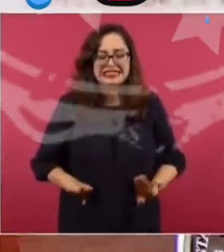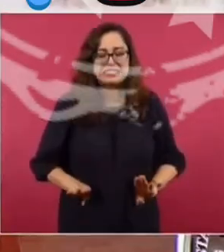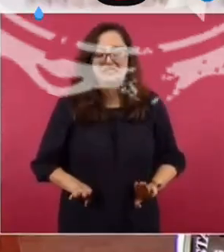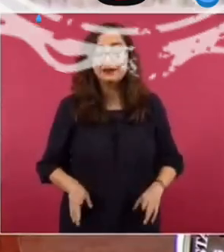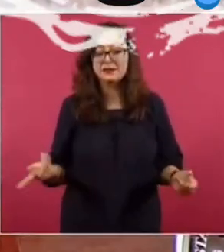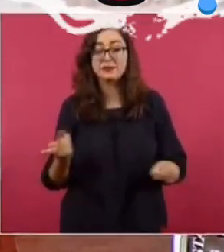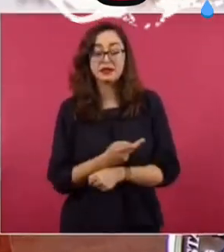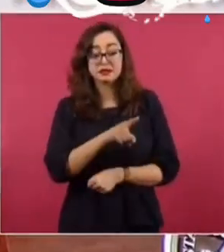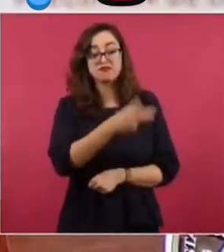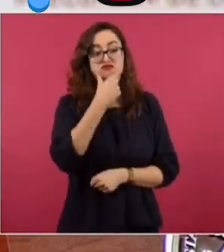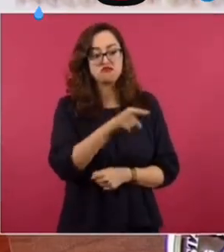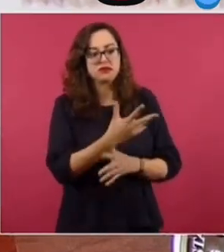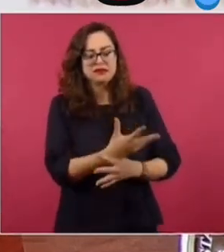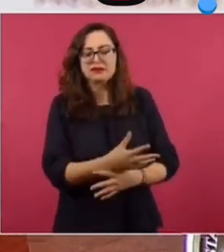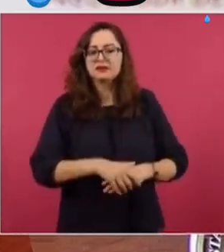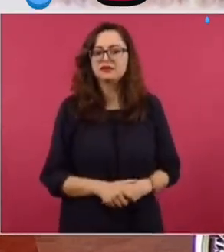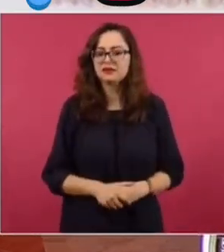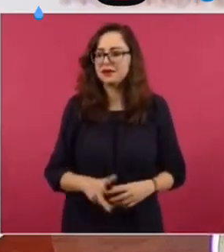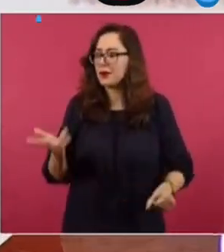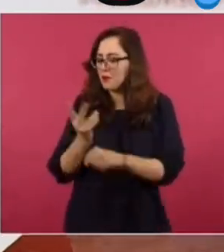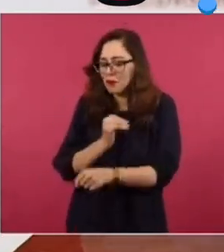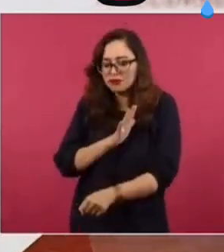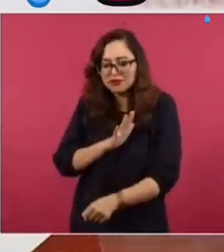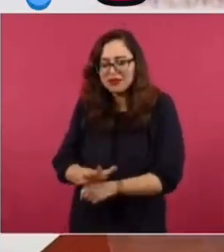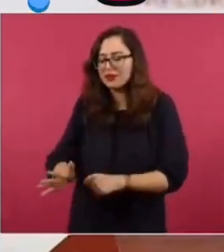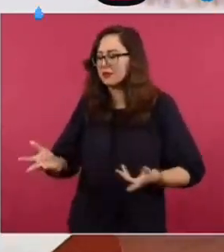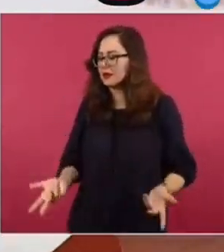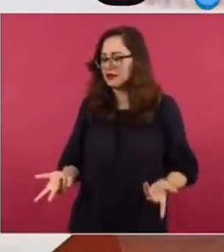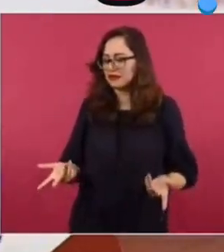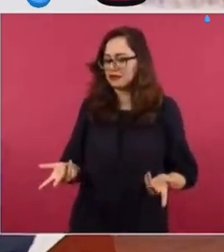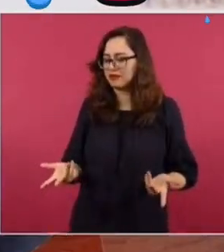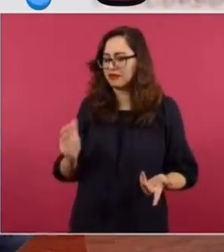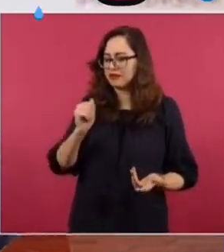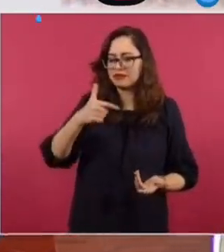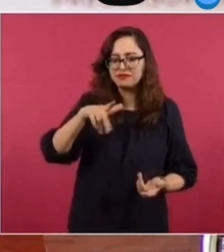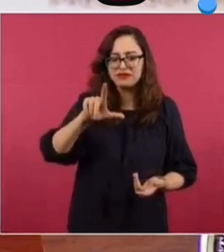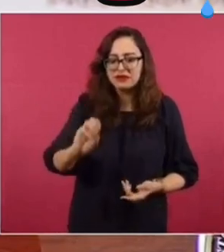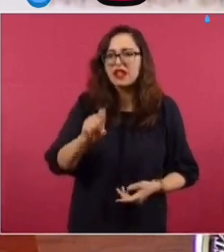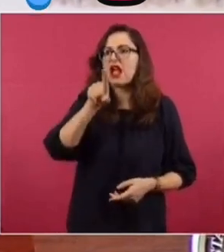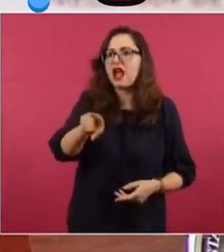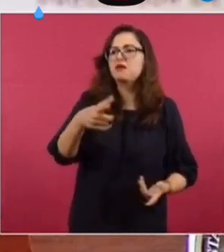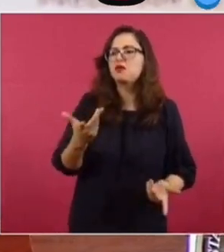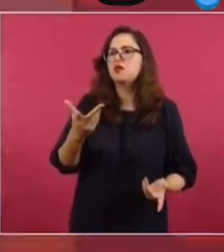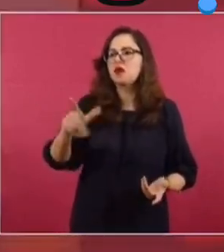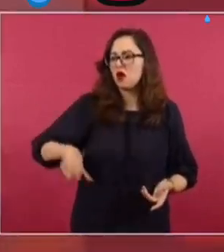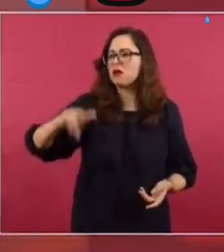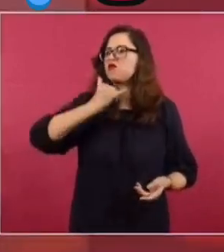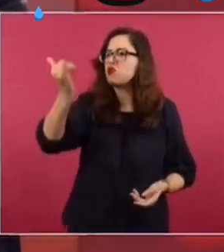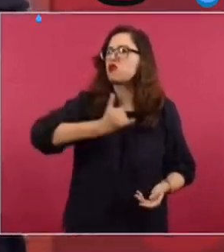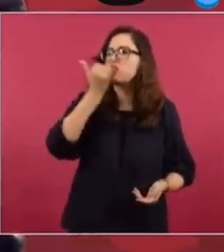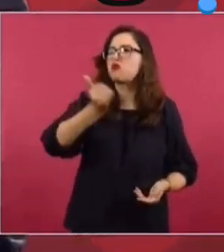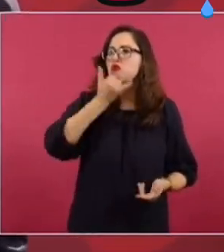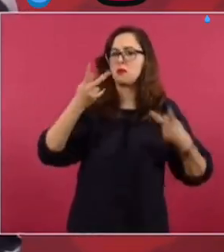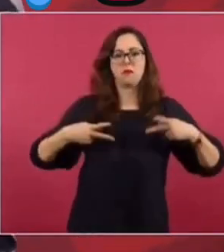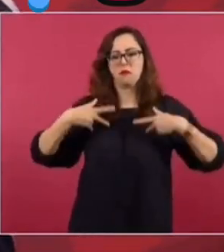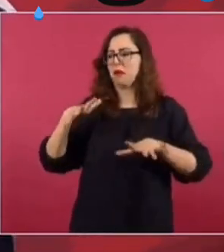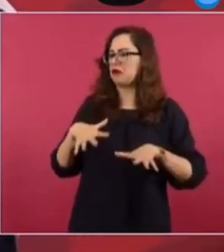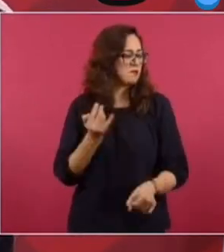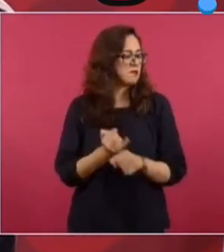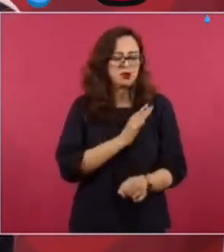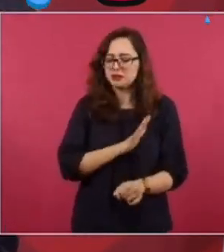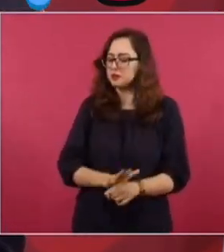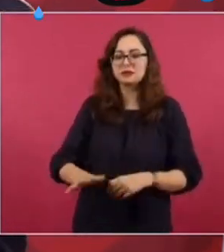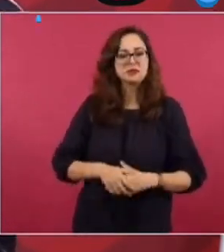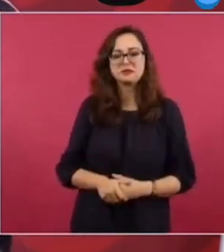Entonces, ¿qué decía Cartón? ¿Cómo es? Ya que, con todos los errores que comete el gobierno, siguen teniendo apoyo.